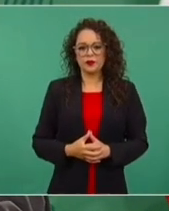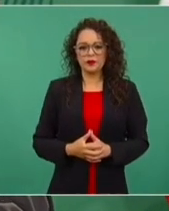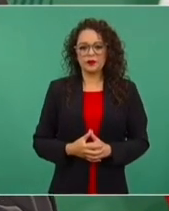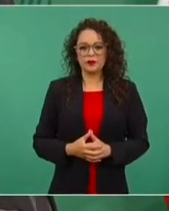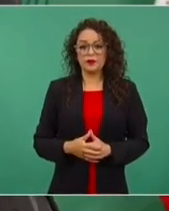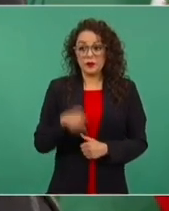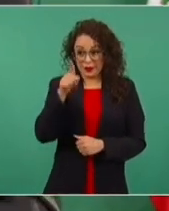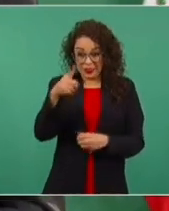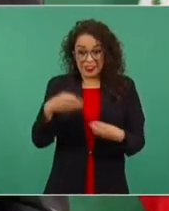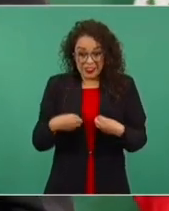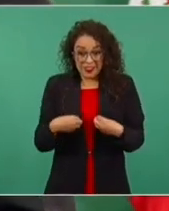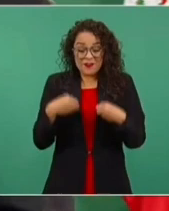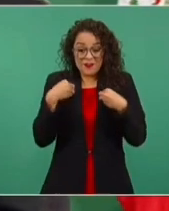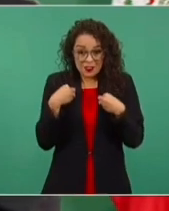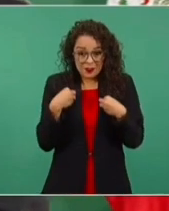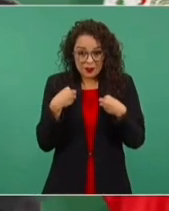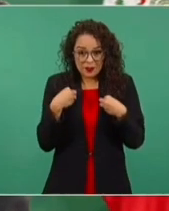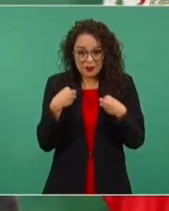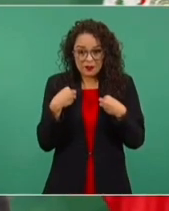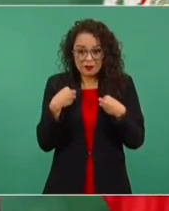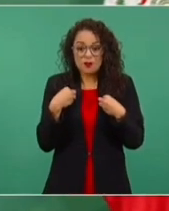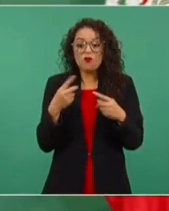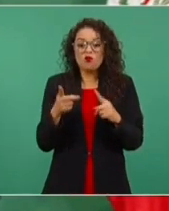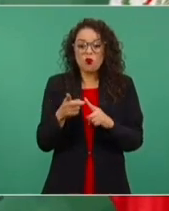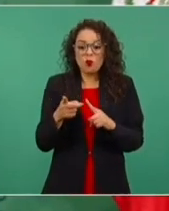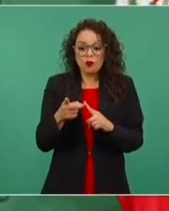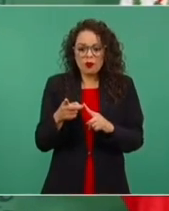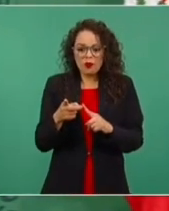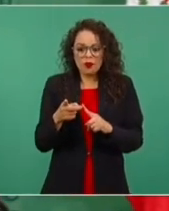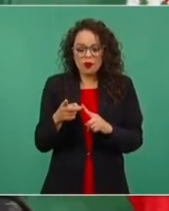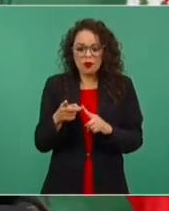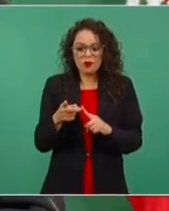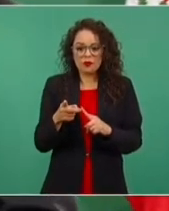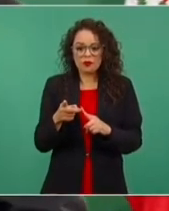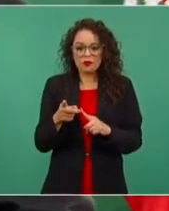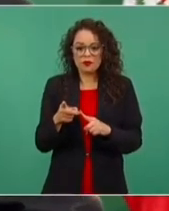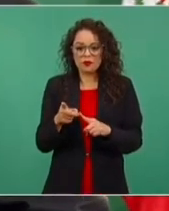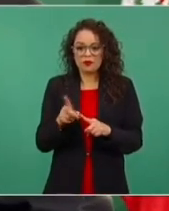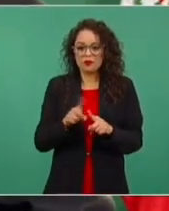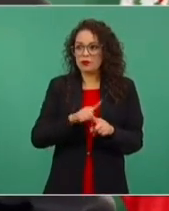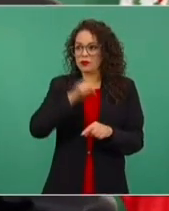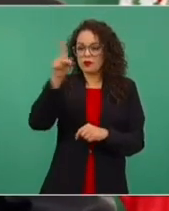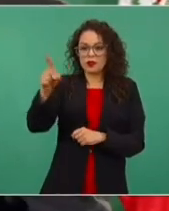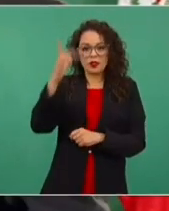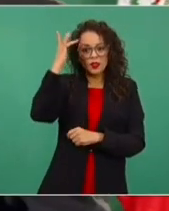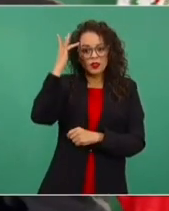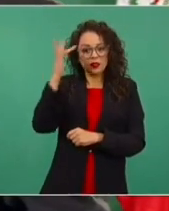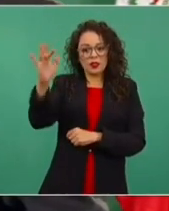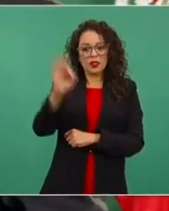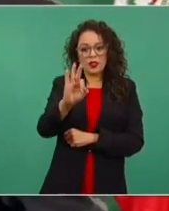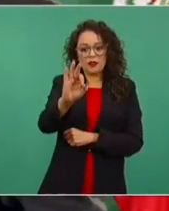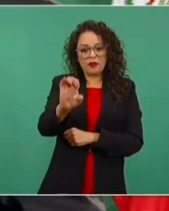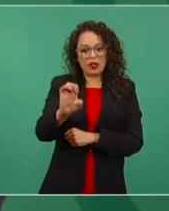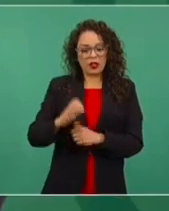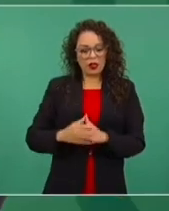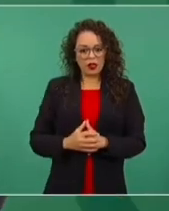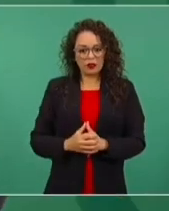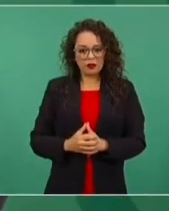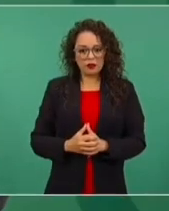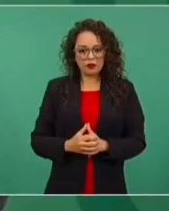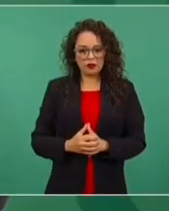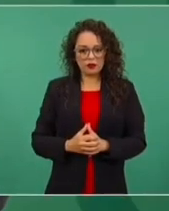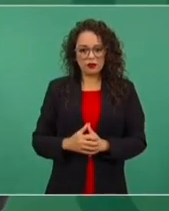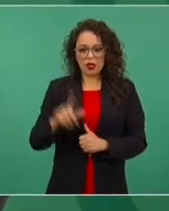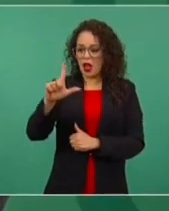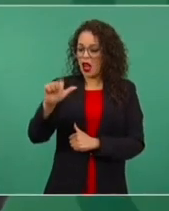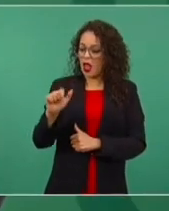Él vive en Santa Fe, en la